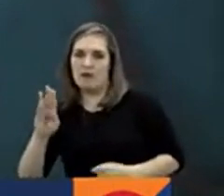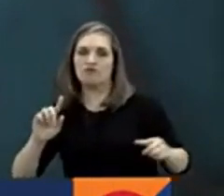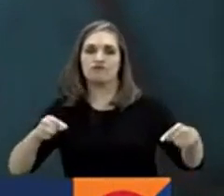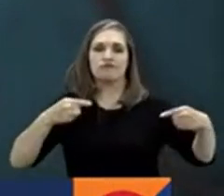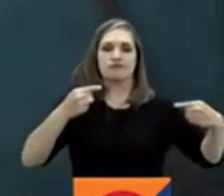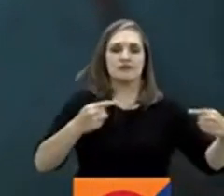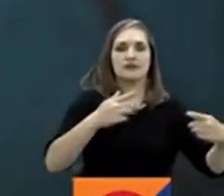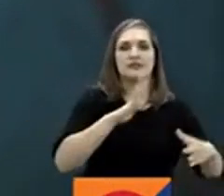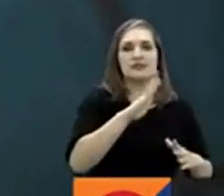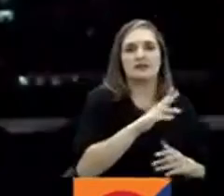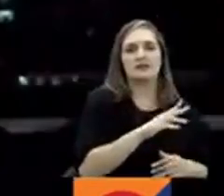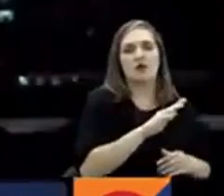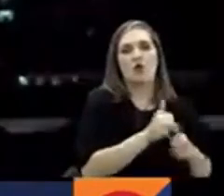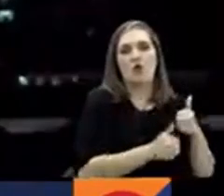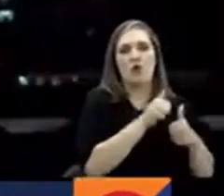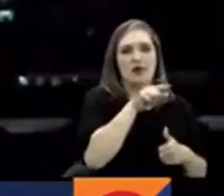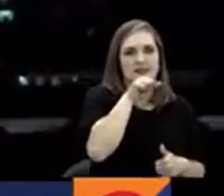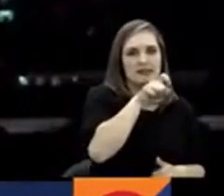Park.